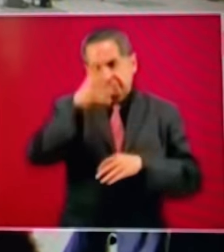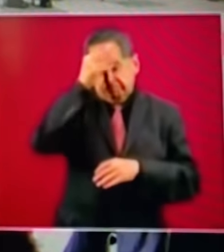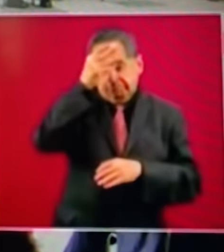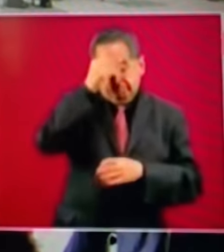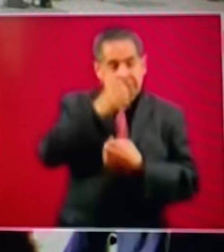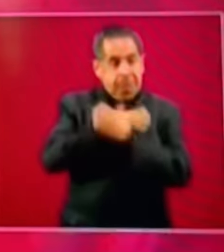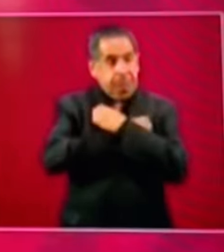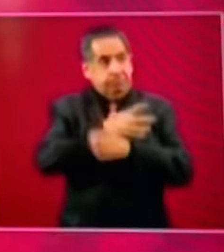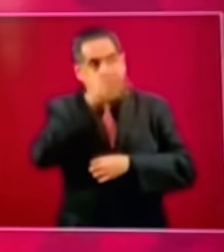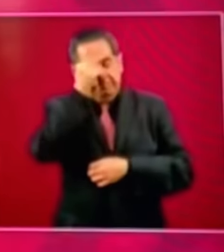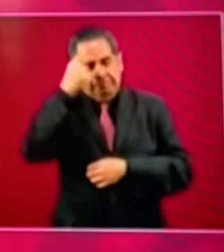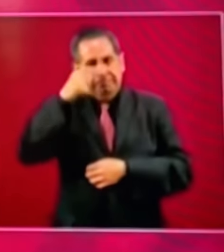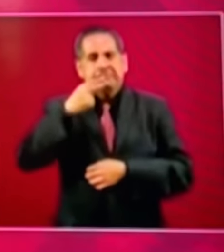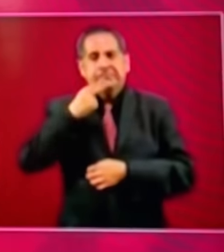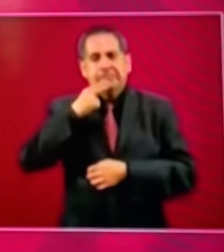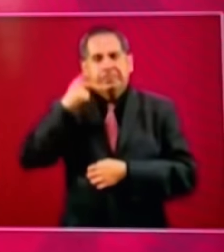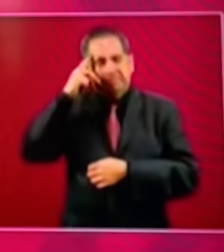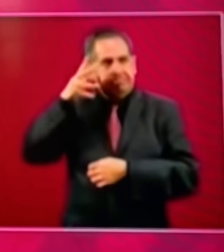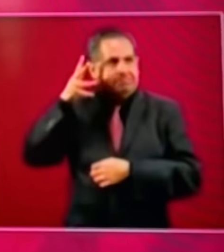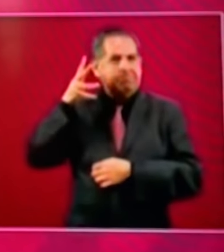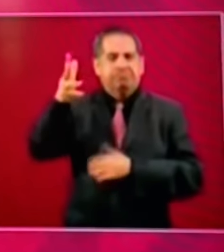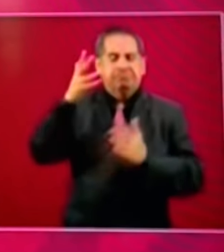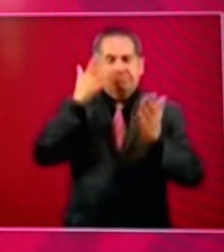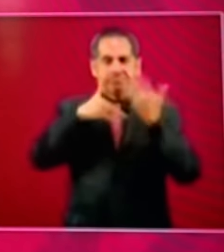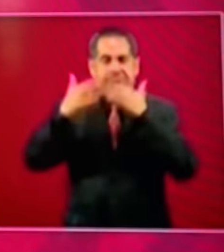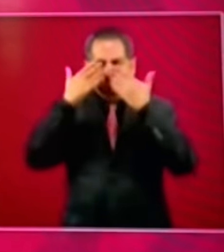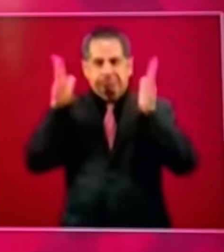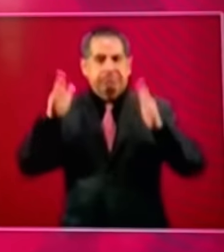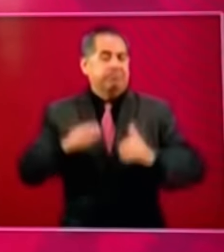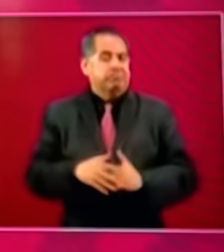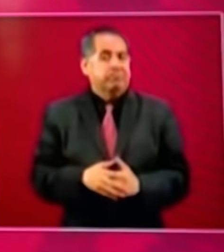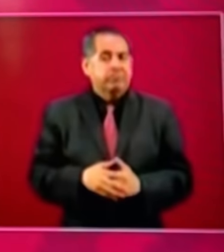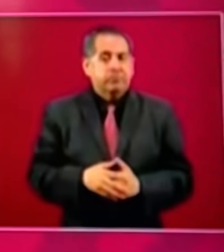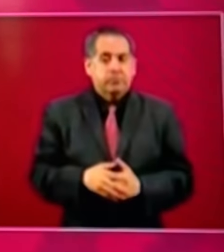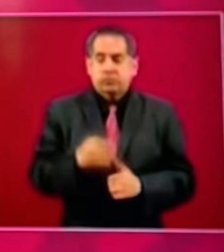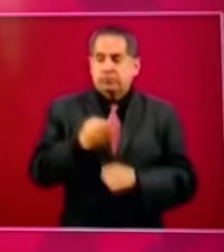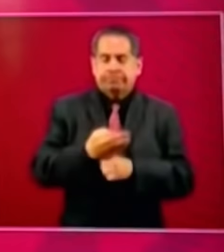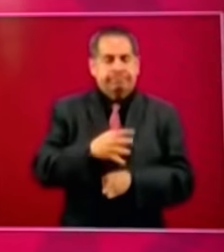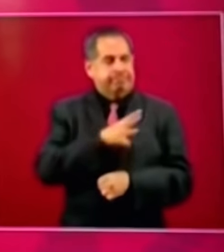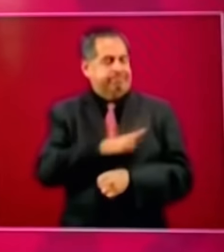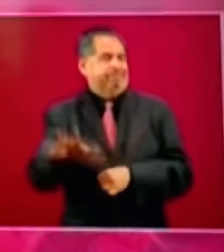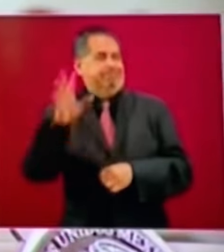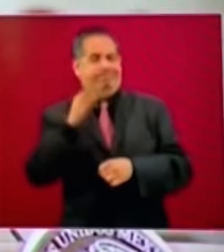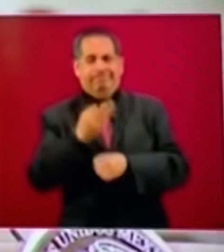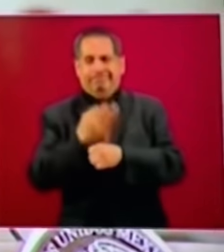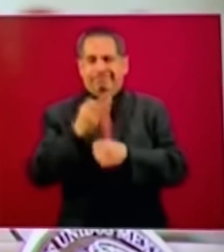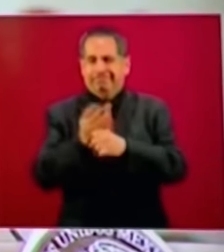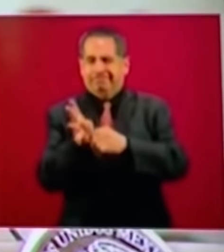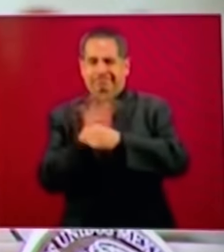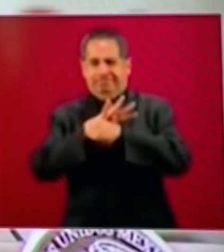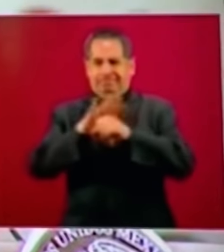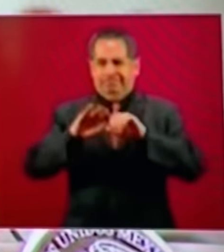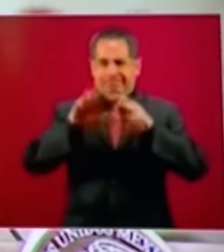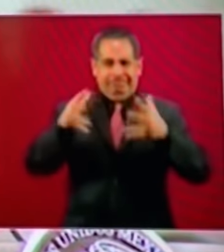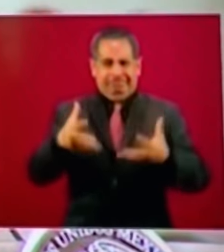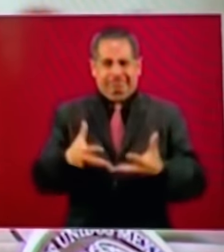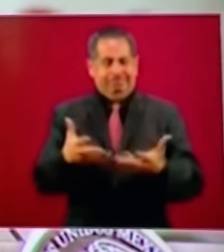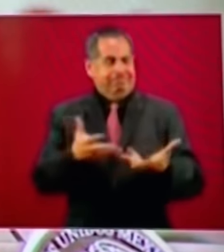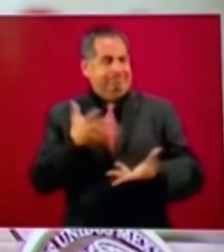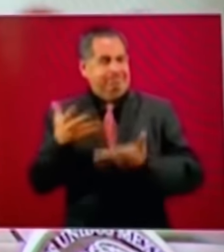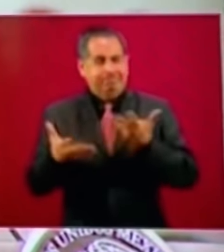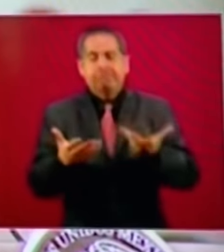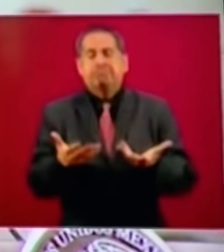para el futuro en tiempos inéditos como el que la pandemia nos presenta el sector